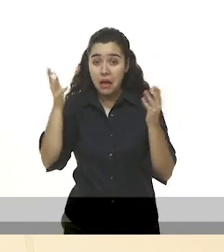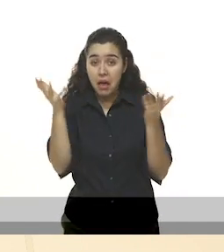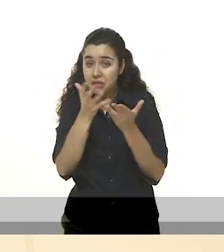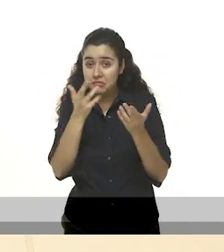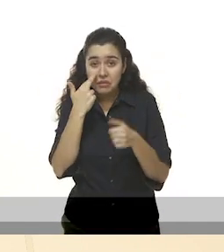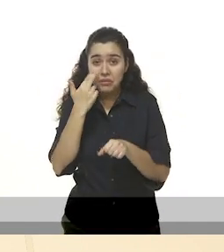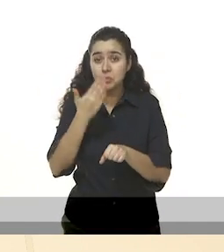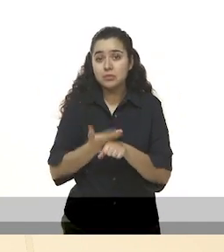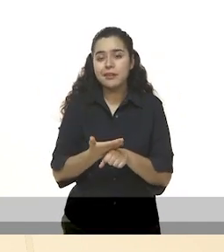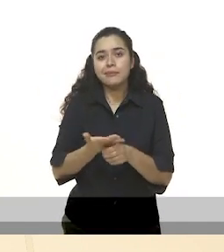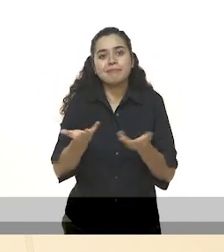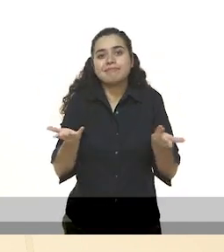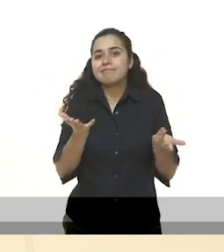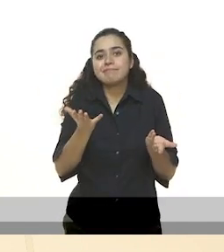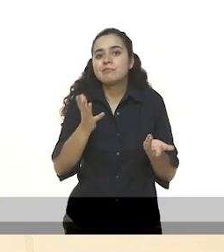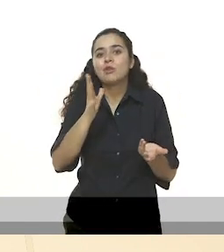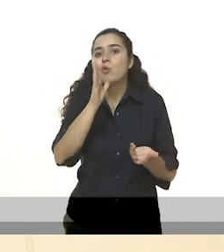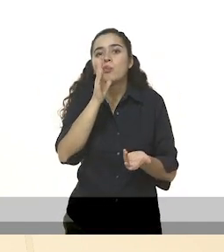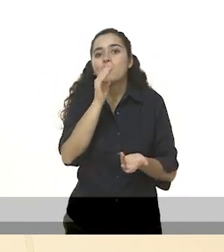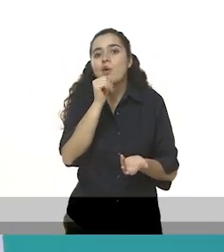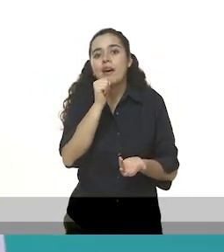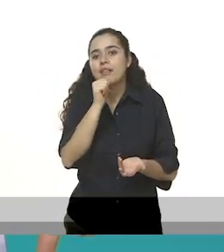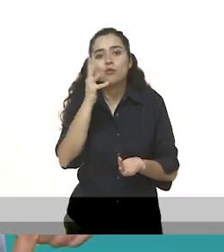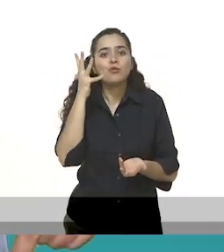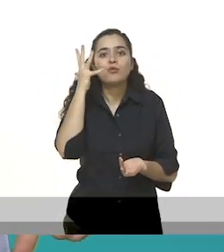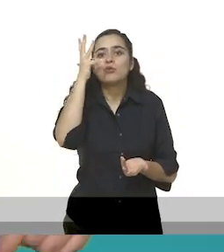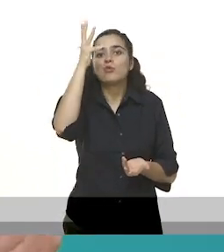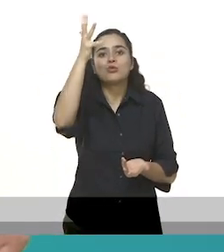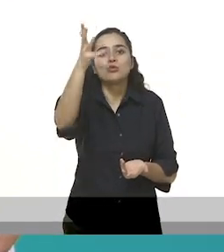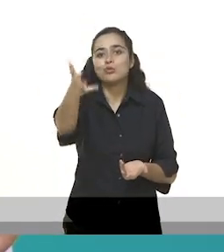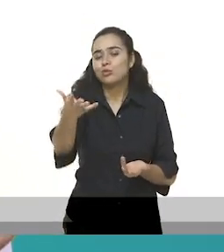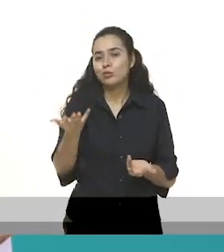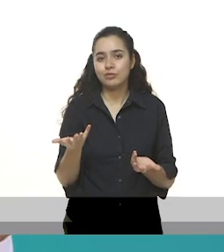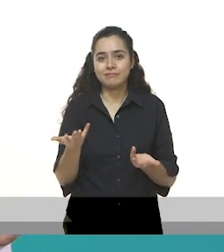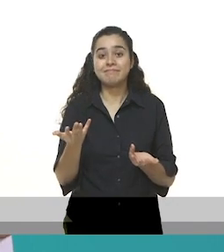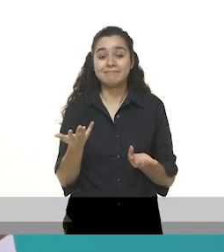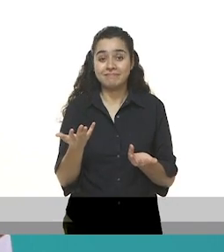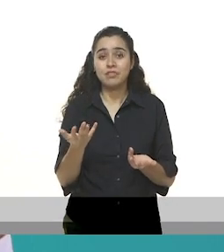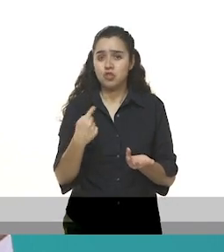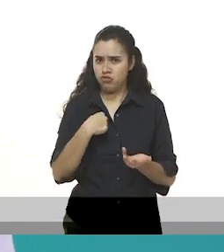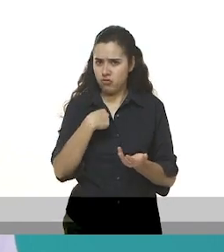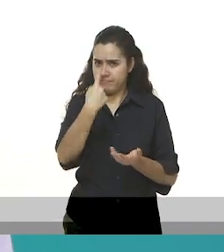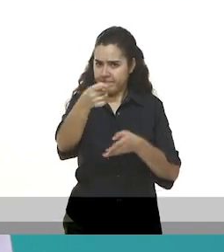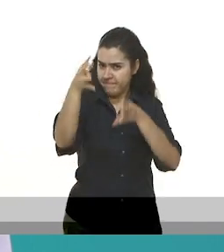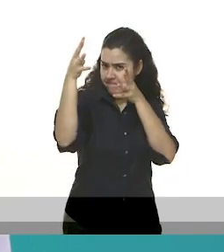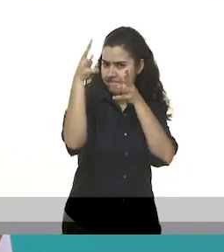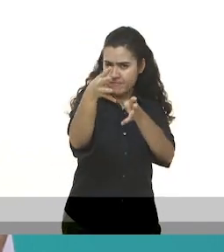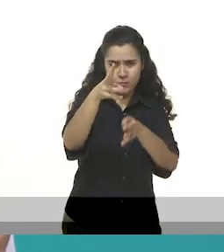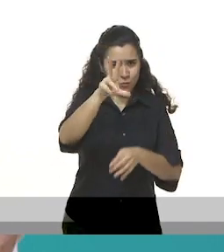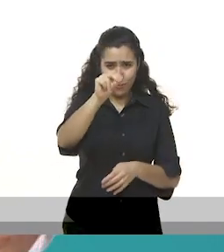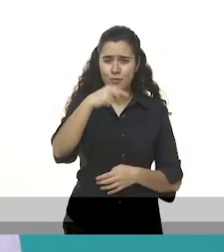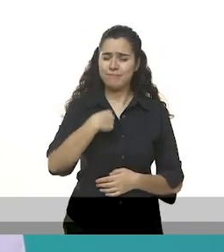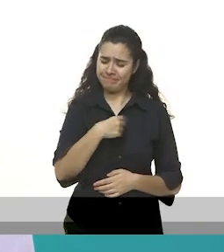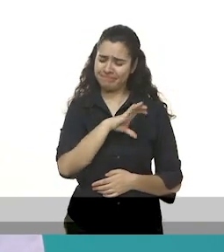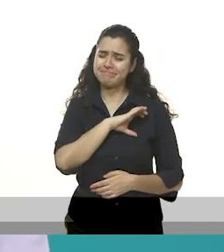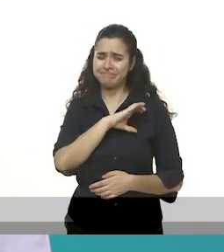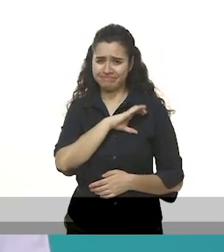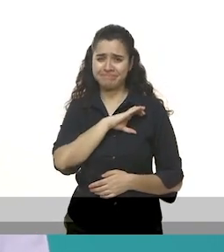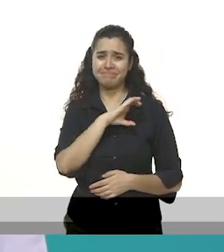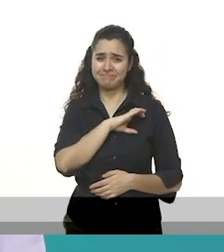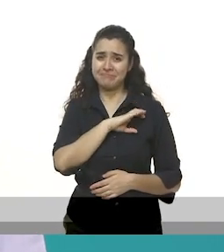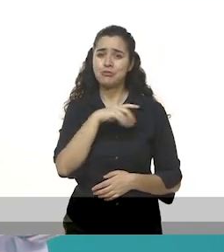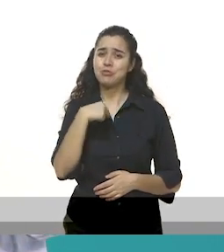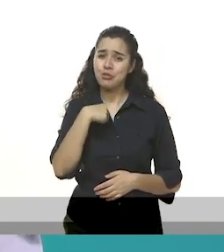no podremos lograr lo que nos propongamos o lo que deseamos. Estas palabras se las digo no para regañarlos. Como mis alumnos, los